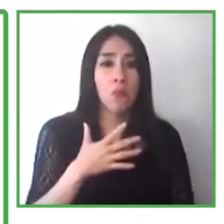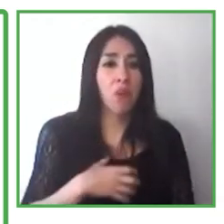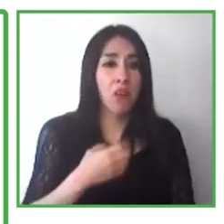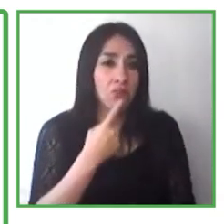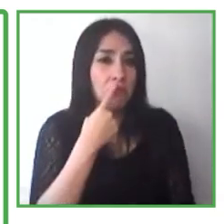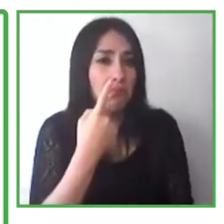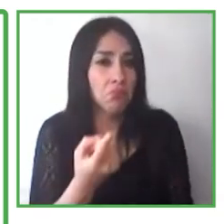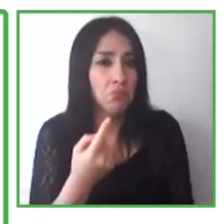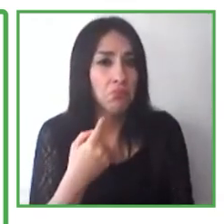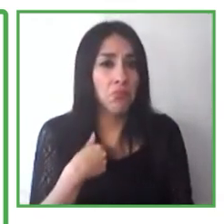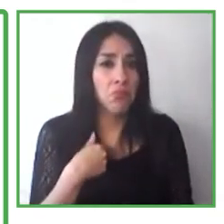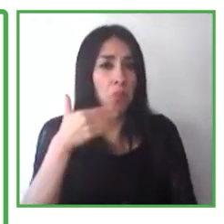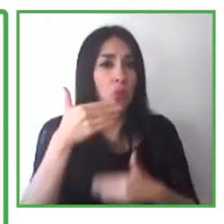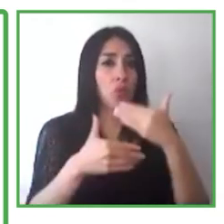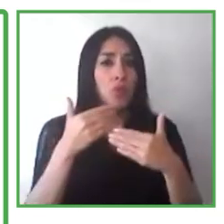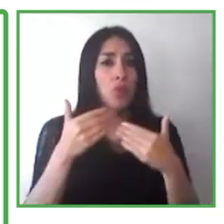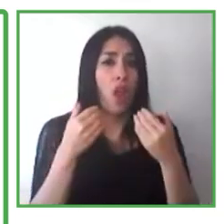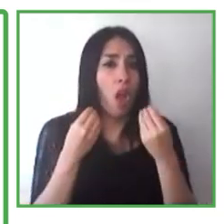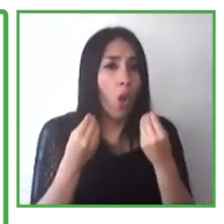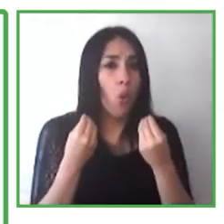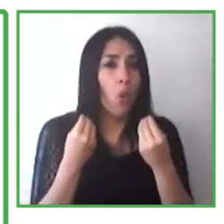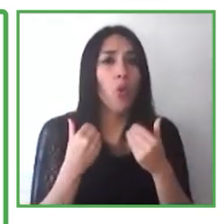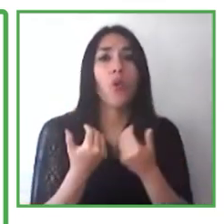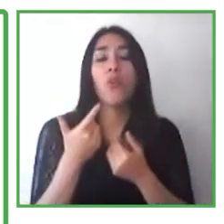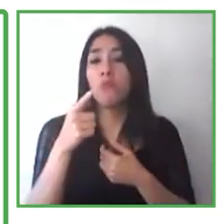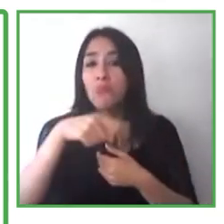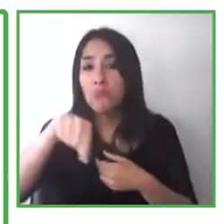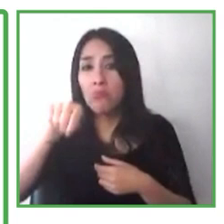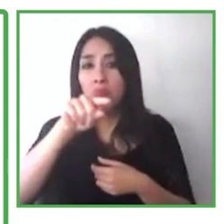en la etapa de contrataciones